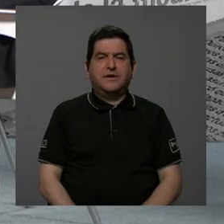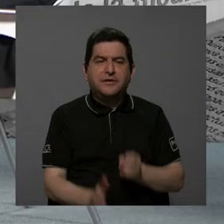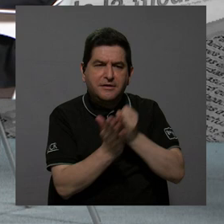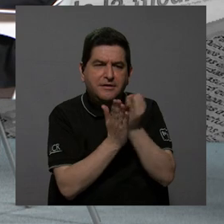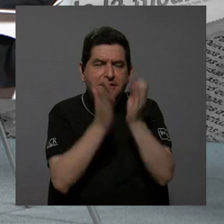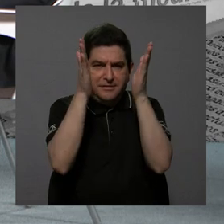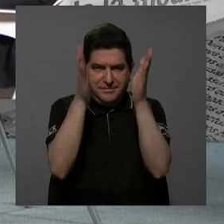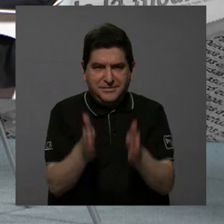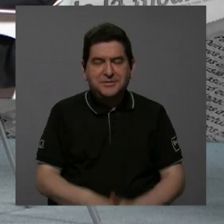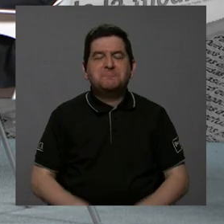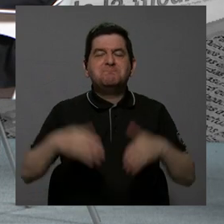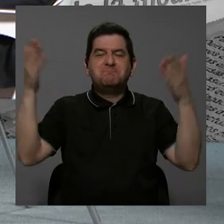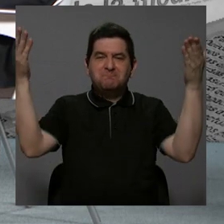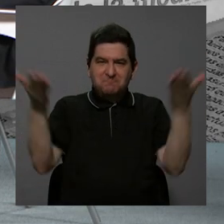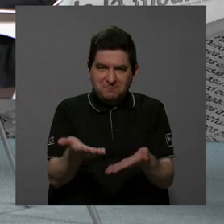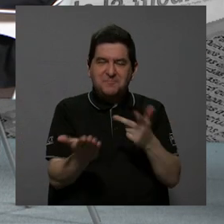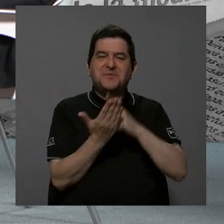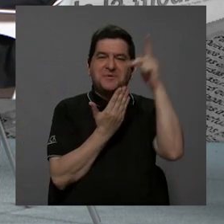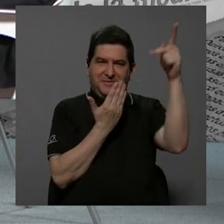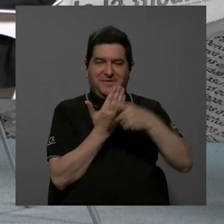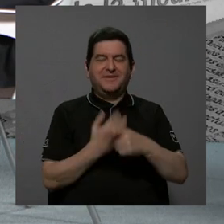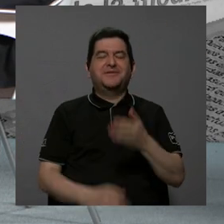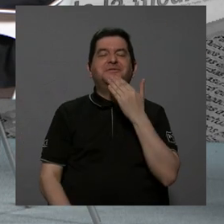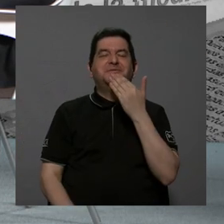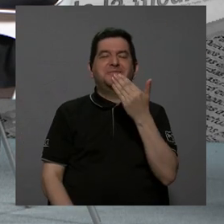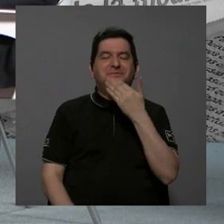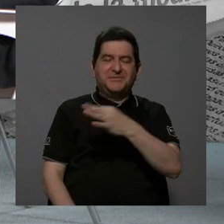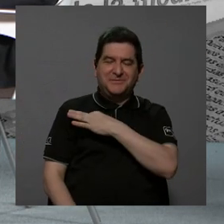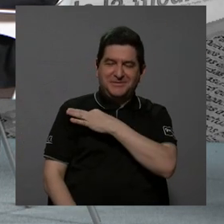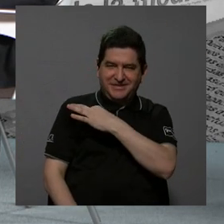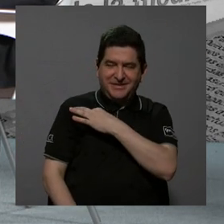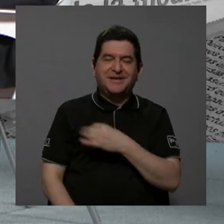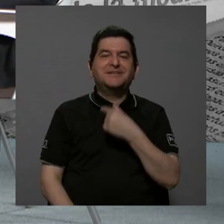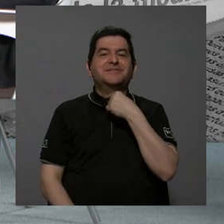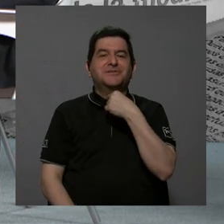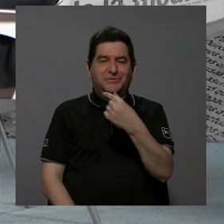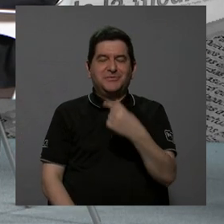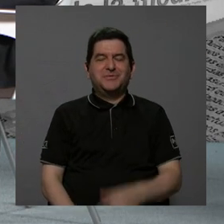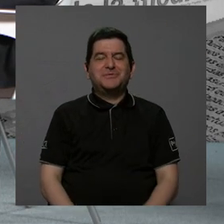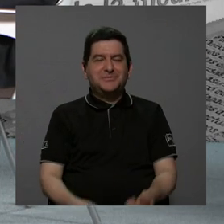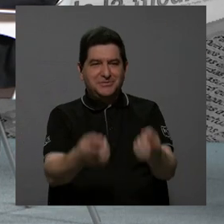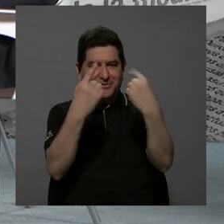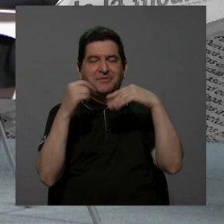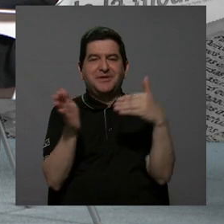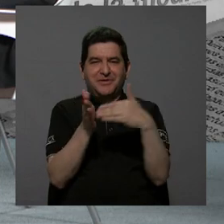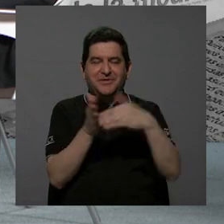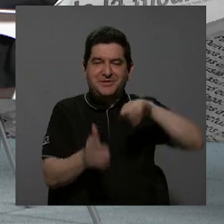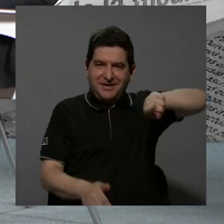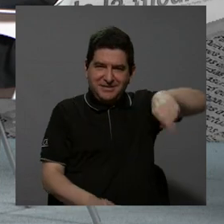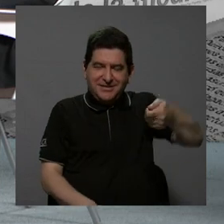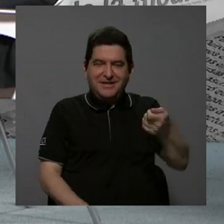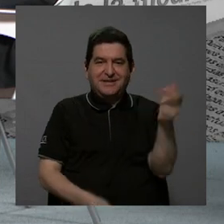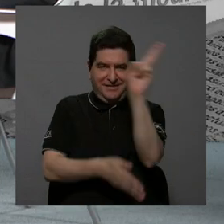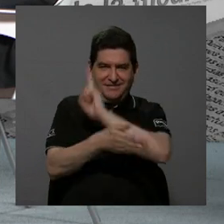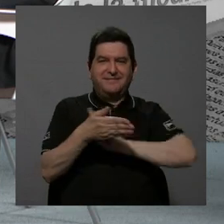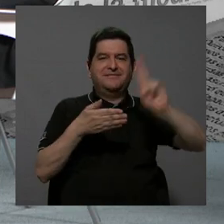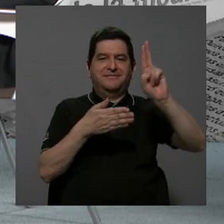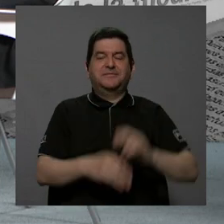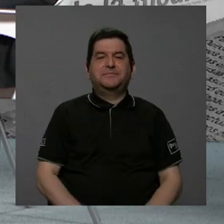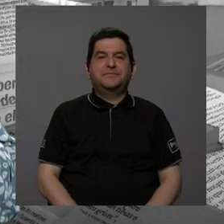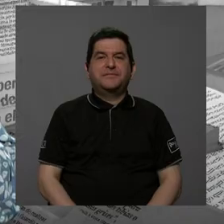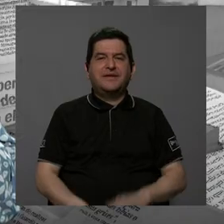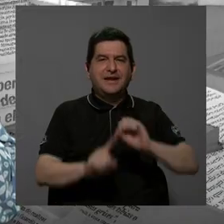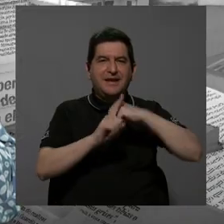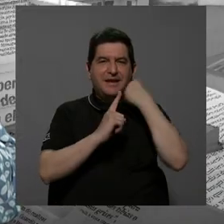investigador. Bienvenido al programa. Muchas gracias por la invitación, un placer siempre estar aquí de vuelta en el canal de la U. Mire, el